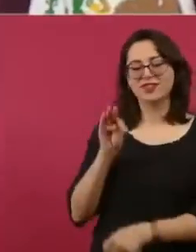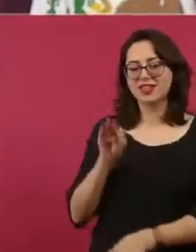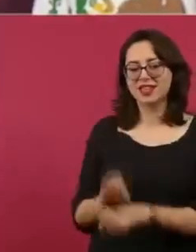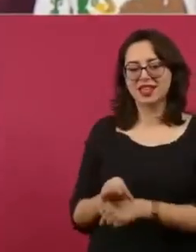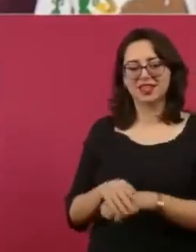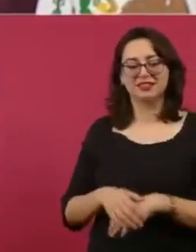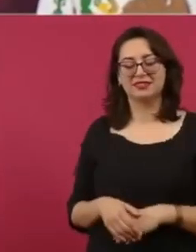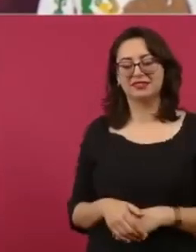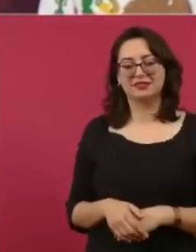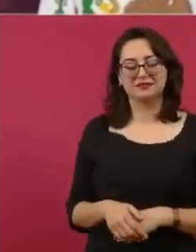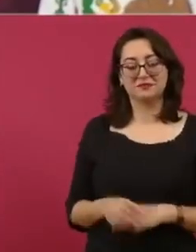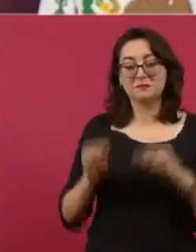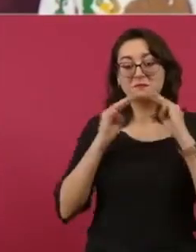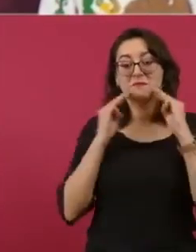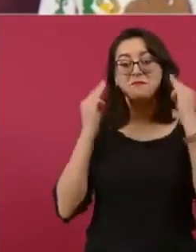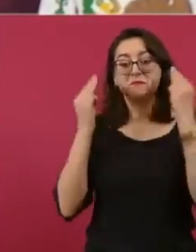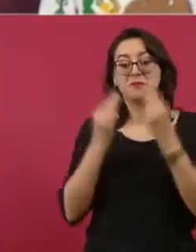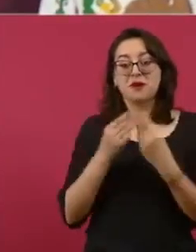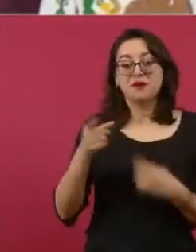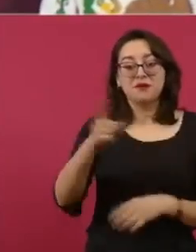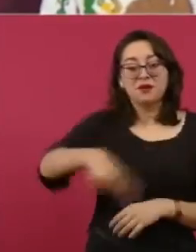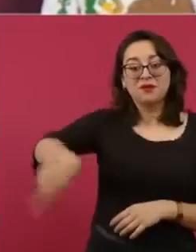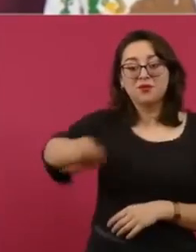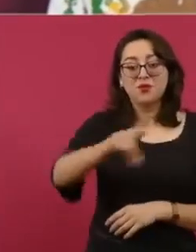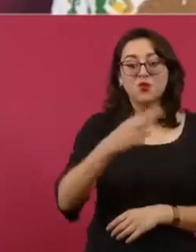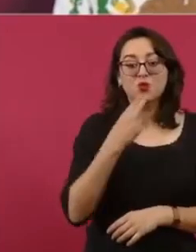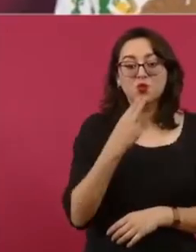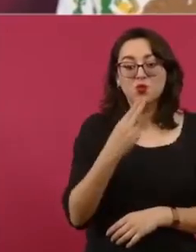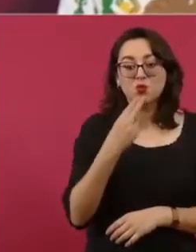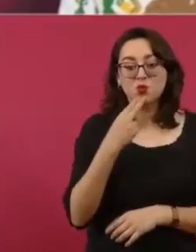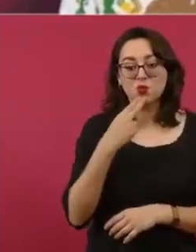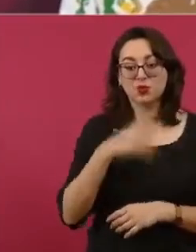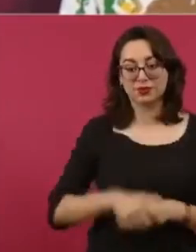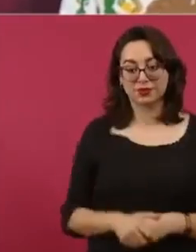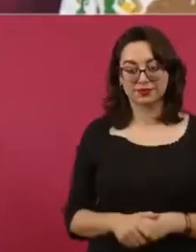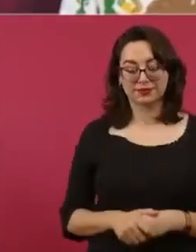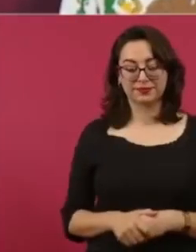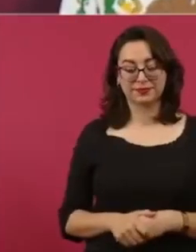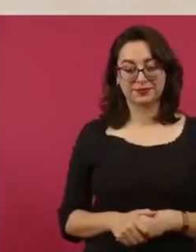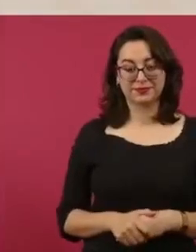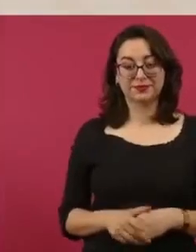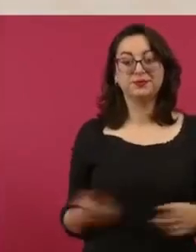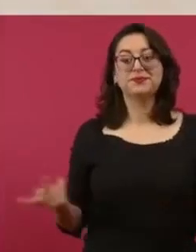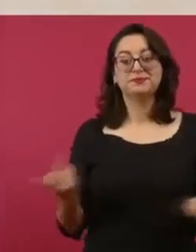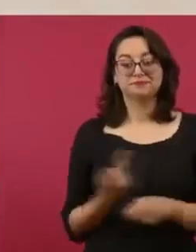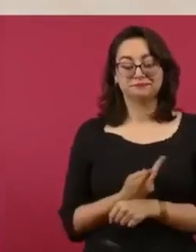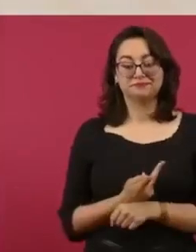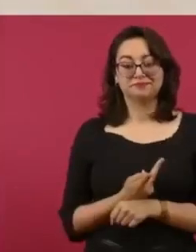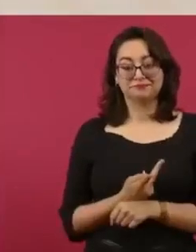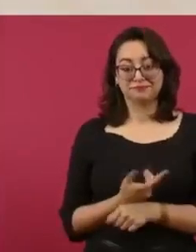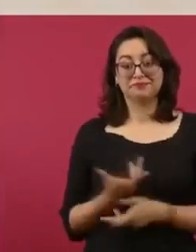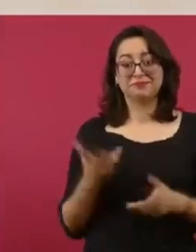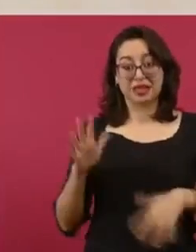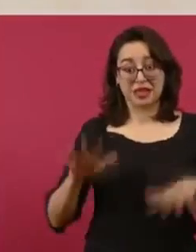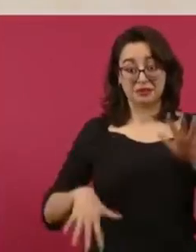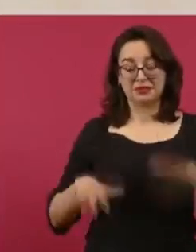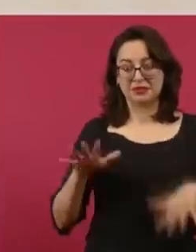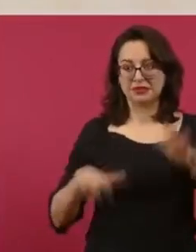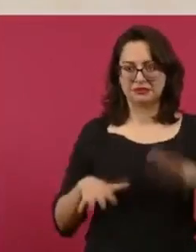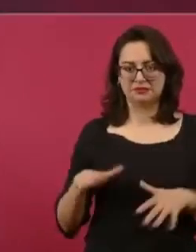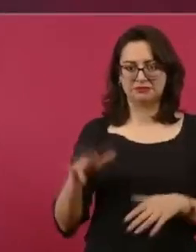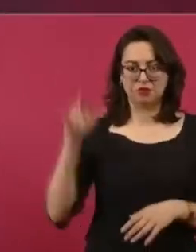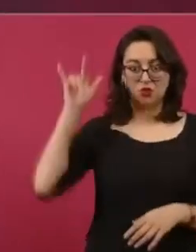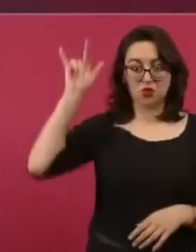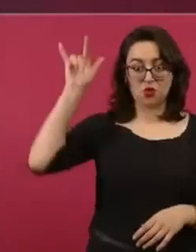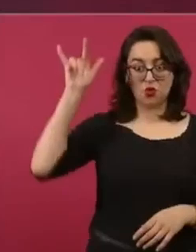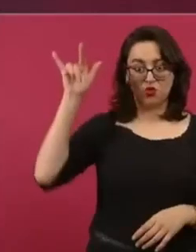una persona. Independientemente de que sea senadora de la república, o sea panista, o sea prista, o sea, de donde sea, tiene sus derechos consagrados en la constitución